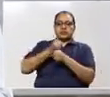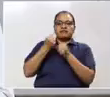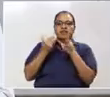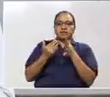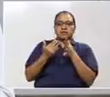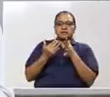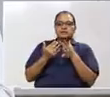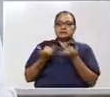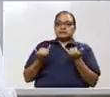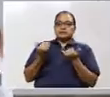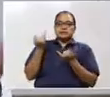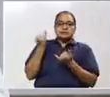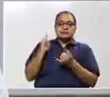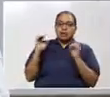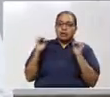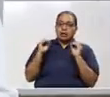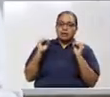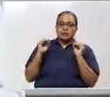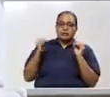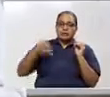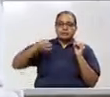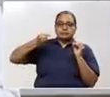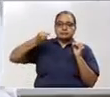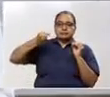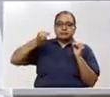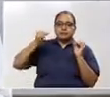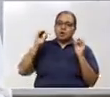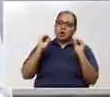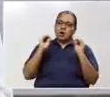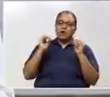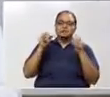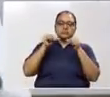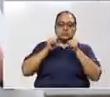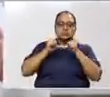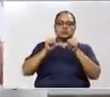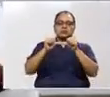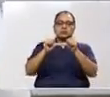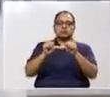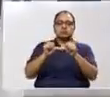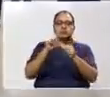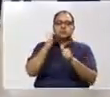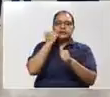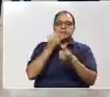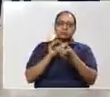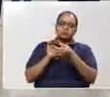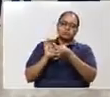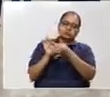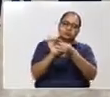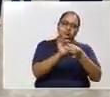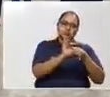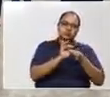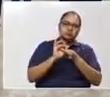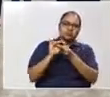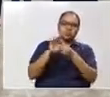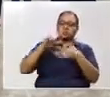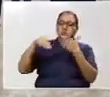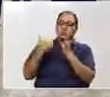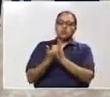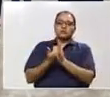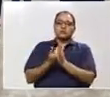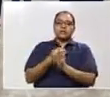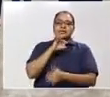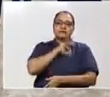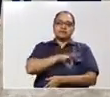nadie solo. Como bien lo ha dicho Daniel, como bien lo ha dicho también Juan Carlos, aquí tenemos que unirnos todos. Este mismo